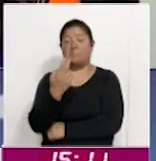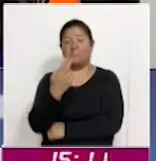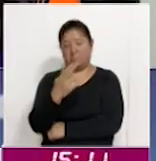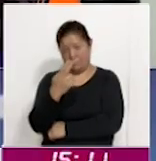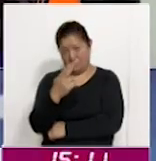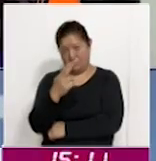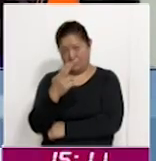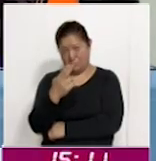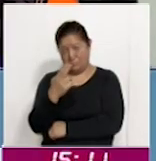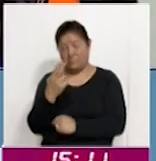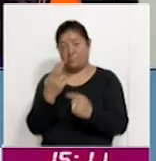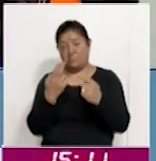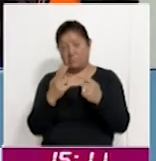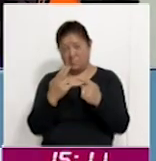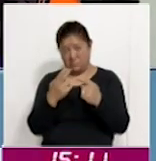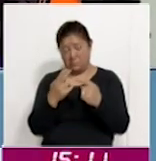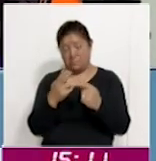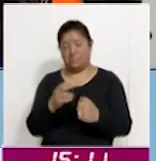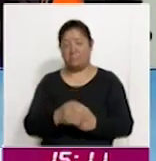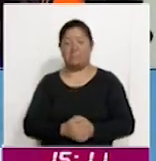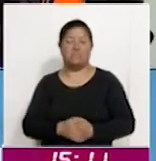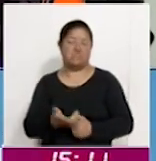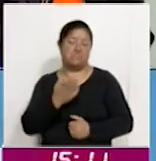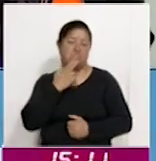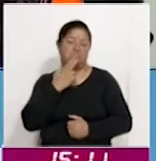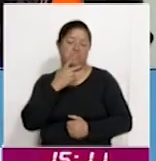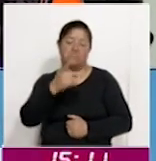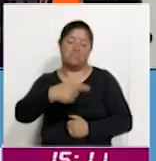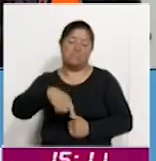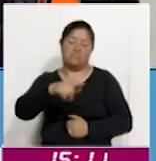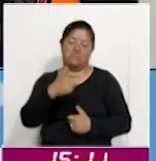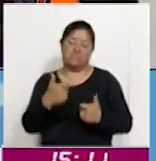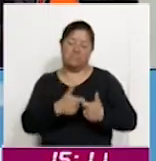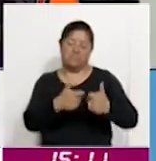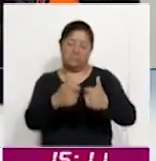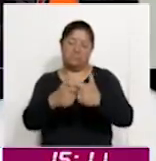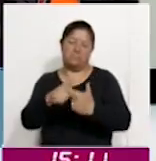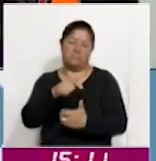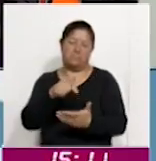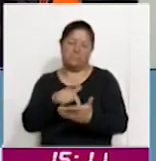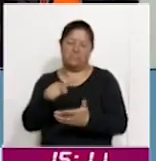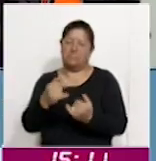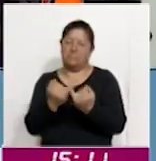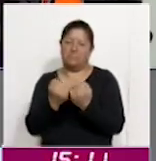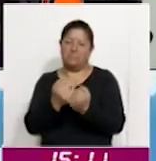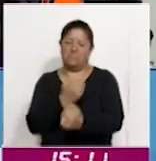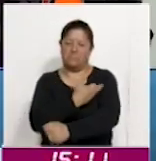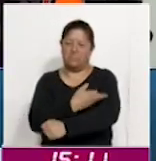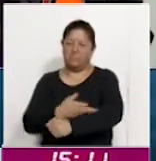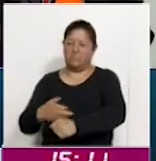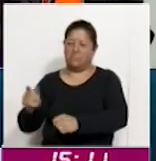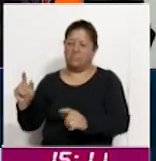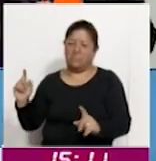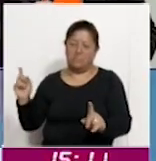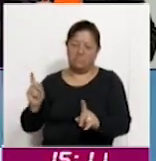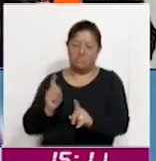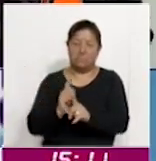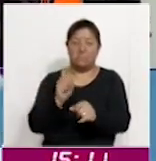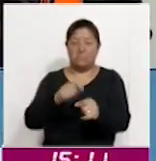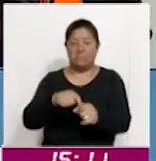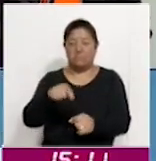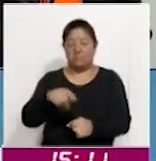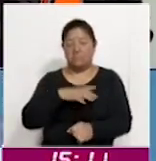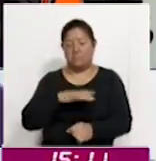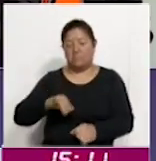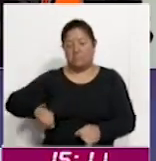economía local, así también como para las familias de estas personas que vayan y estén interesados en este